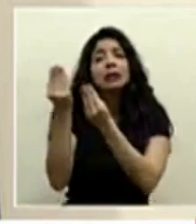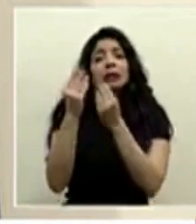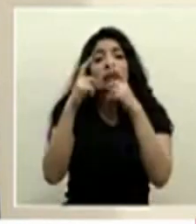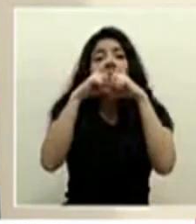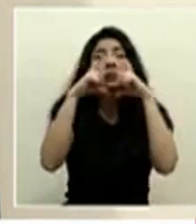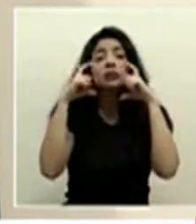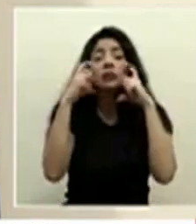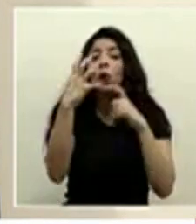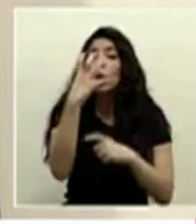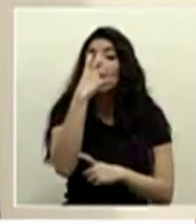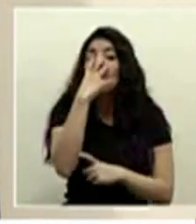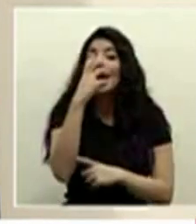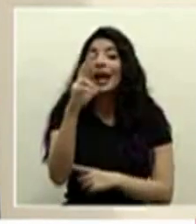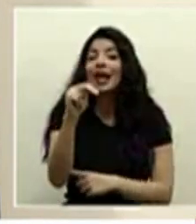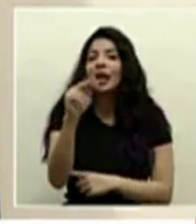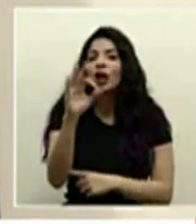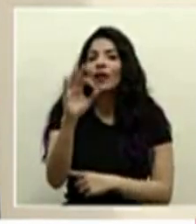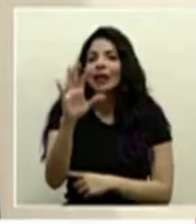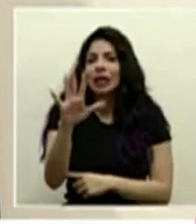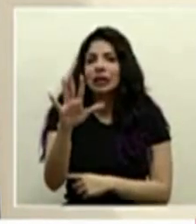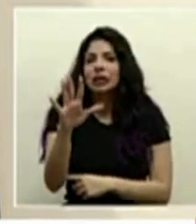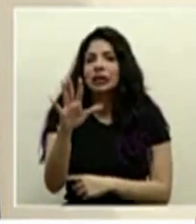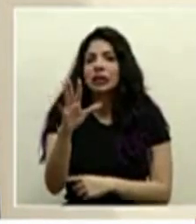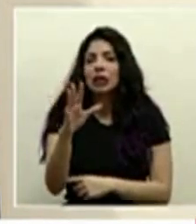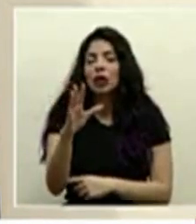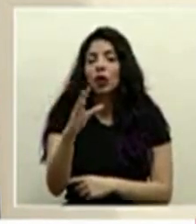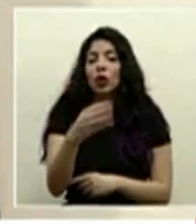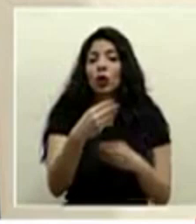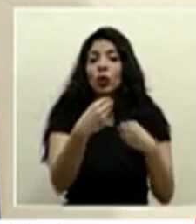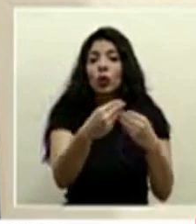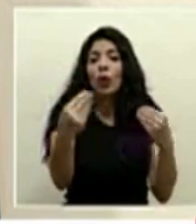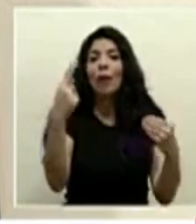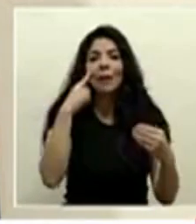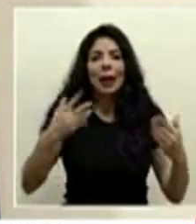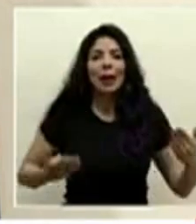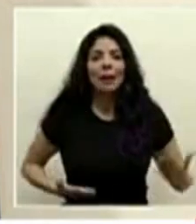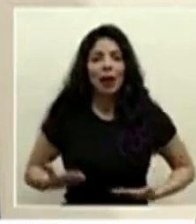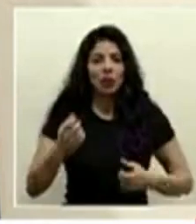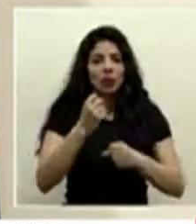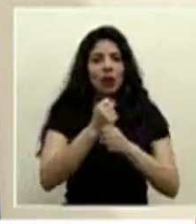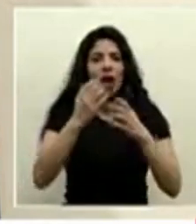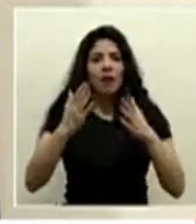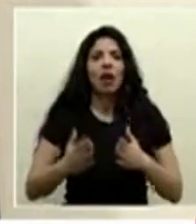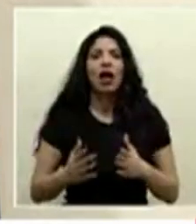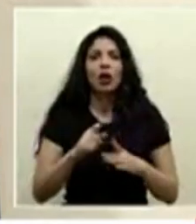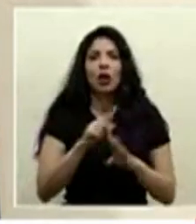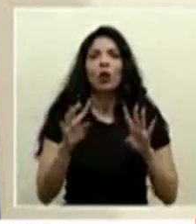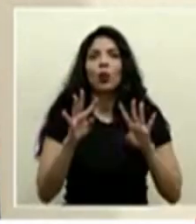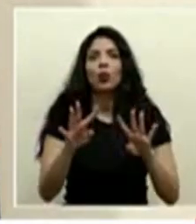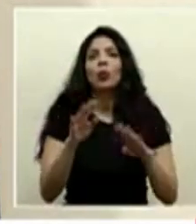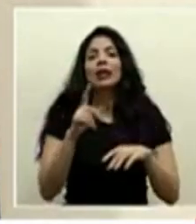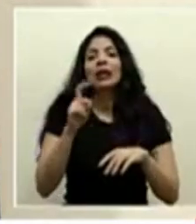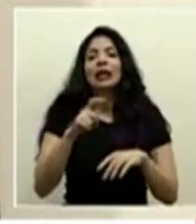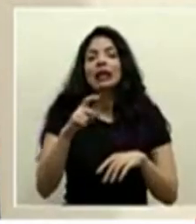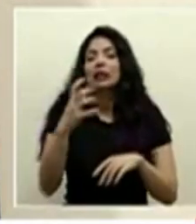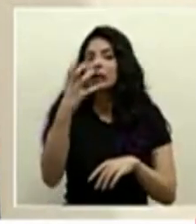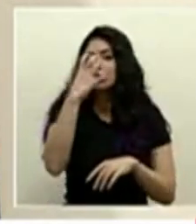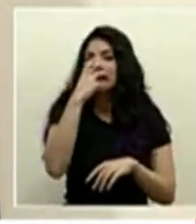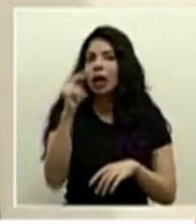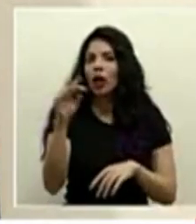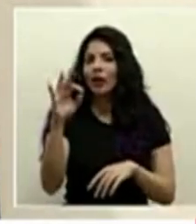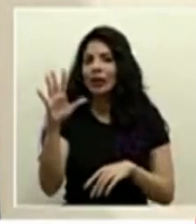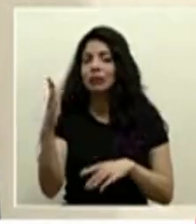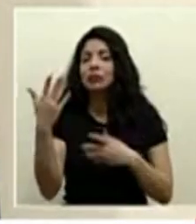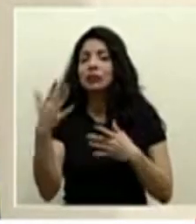N95 a una gran cantidad de funcionarios que están en la primera línea de atención ahí se